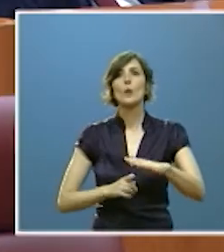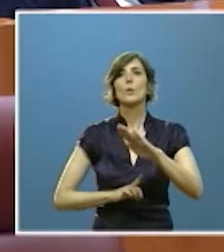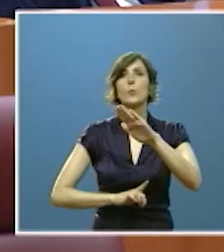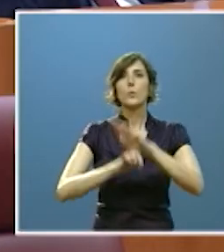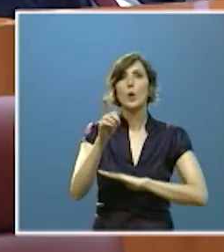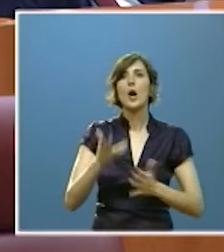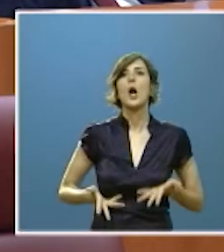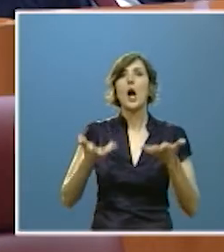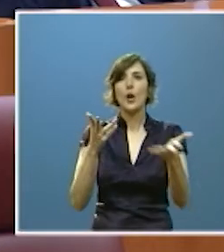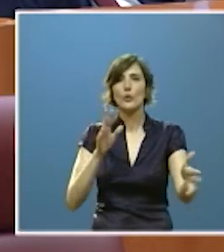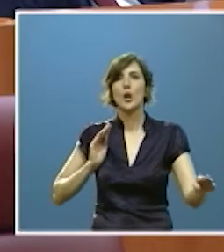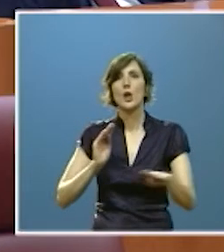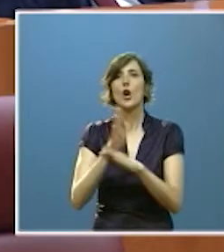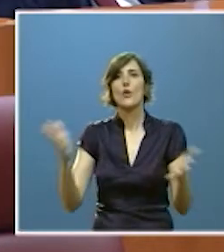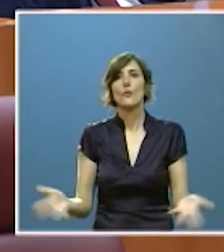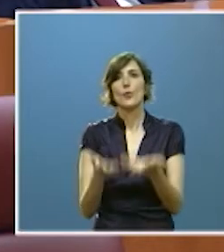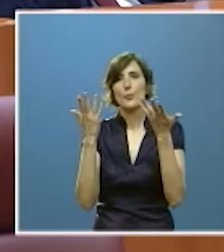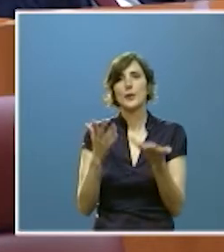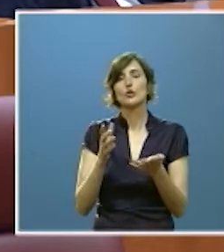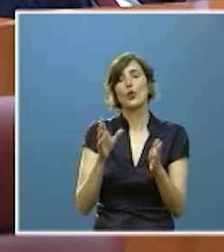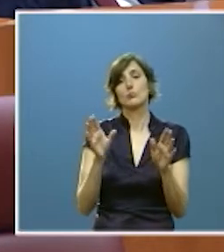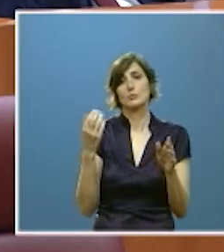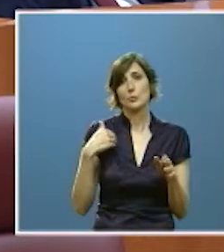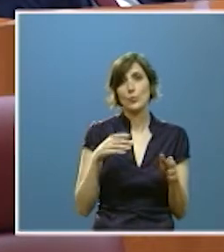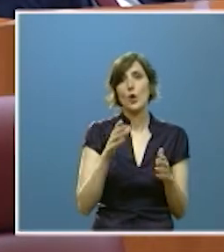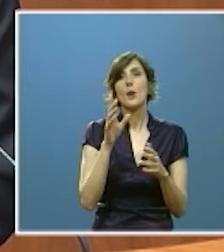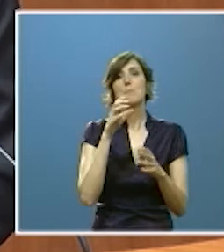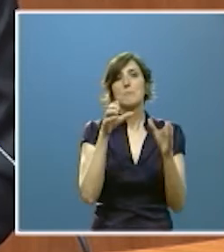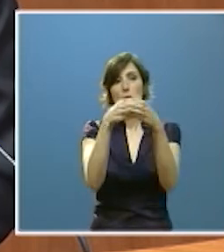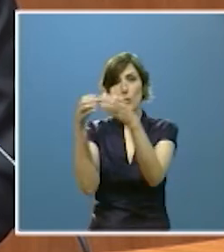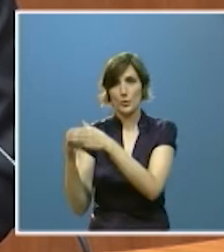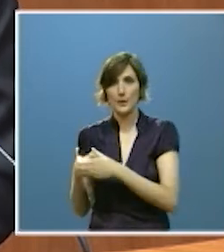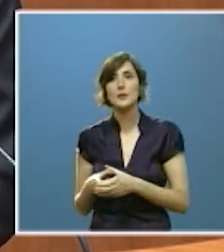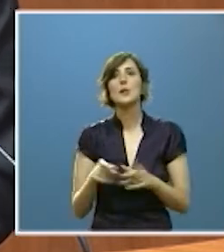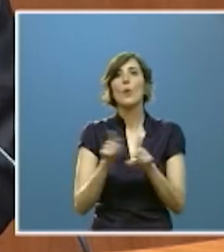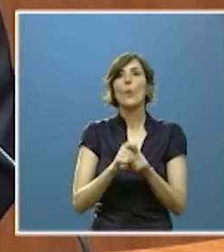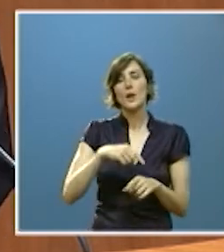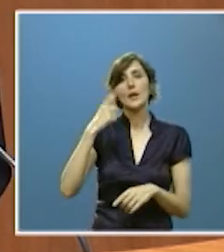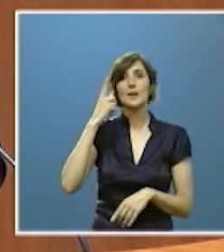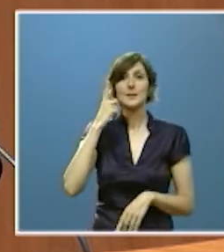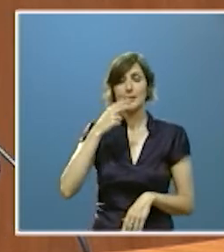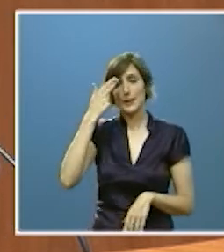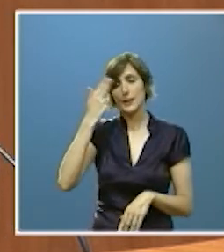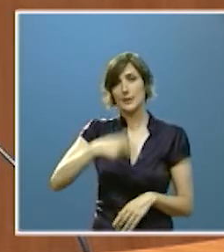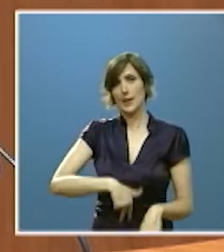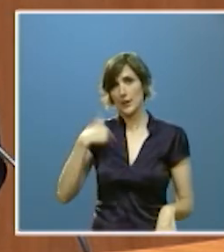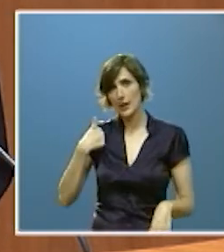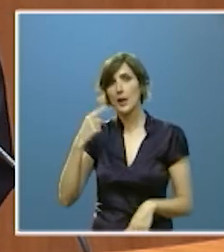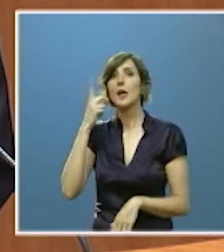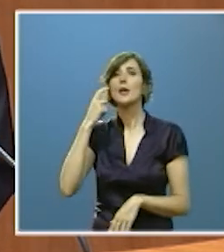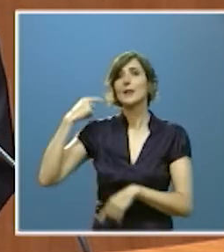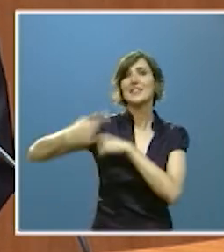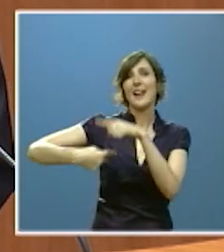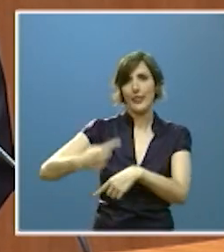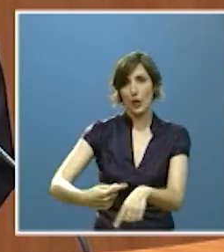para el fomento de mancomunidades tanto rurales como urbanas y tanto de interés general como tradicionales dotada ya con seis millones de euros